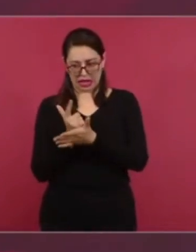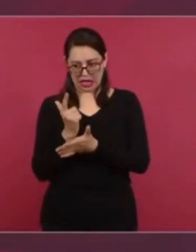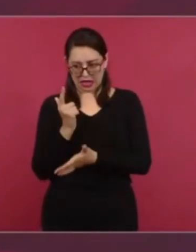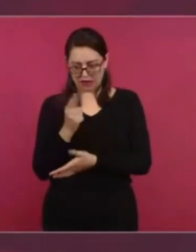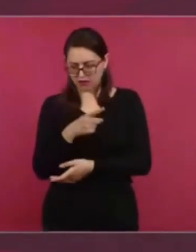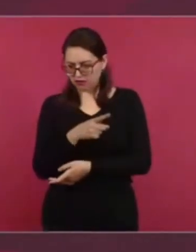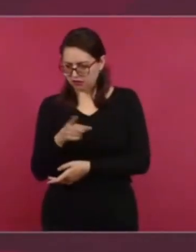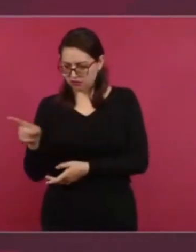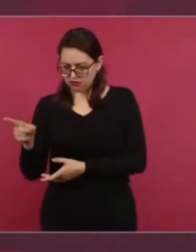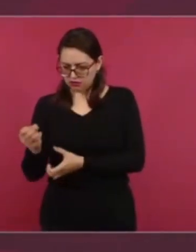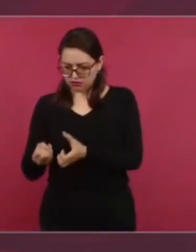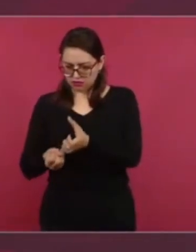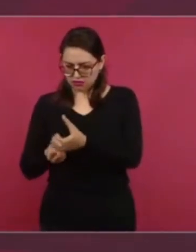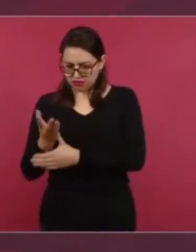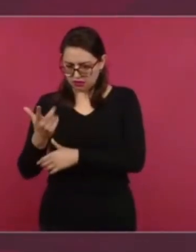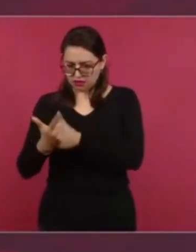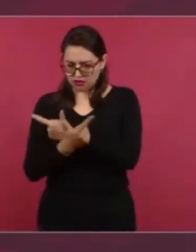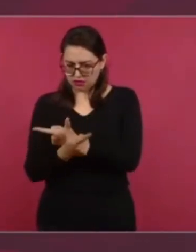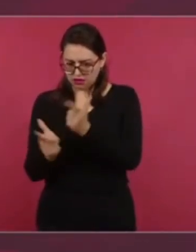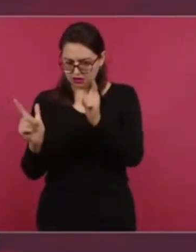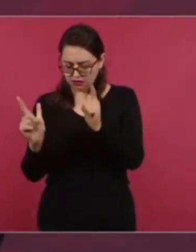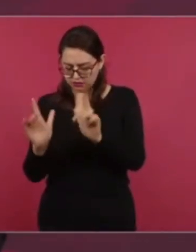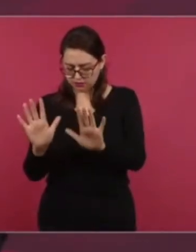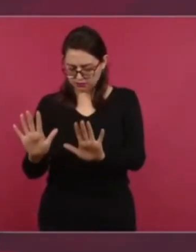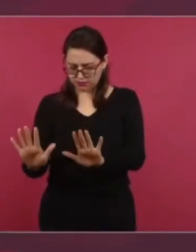nada más por